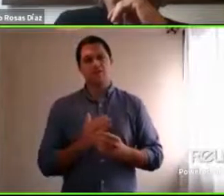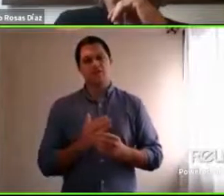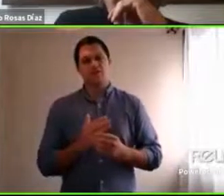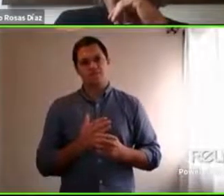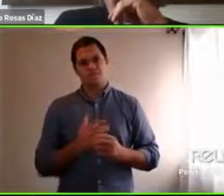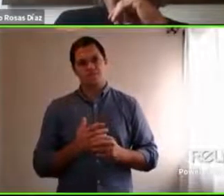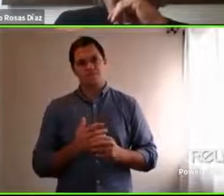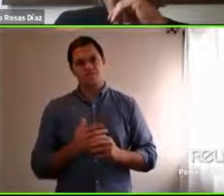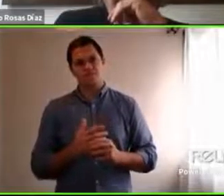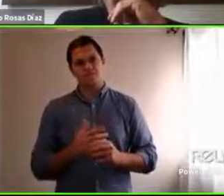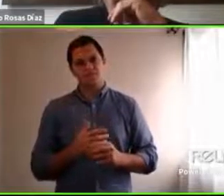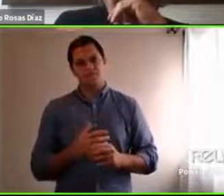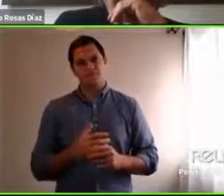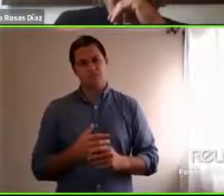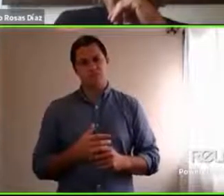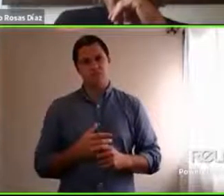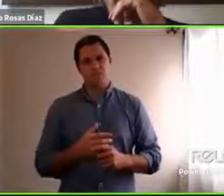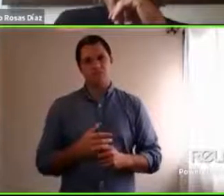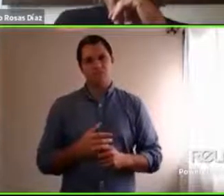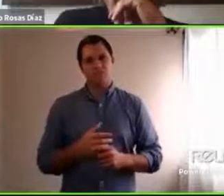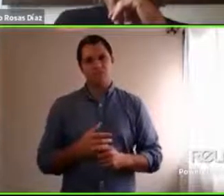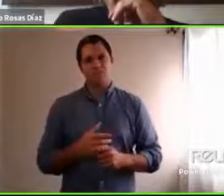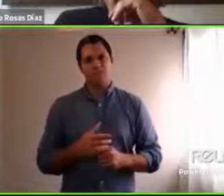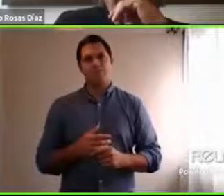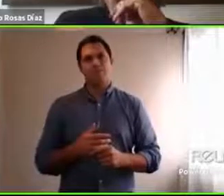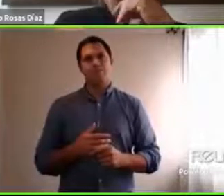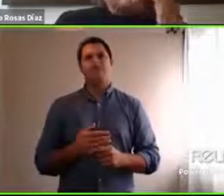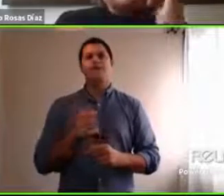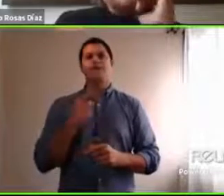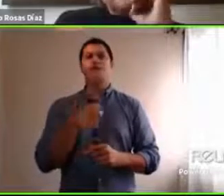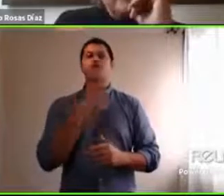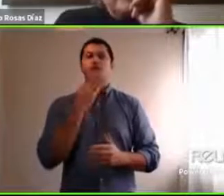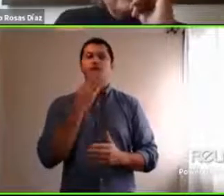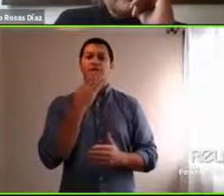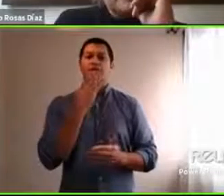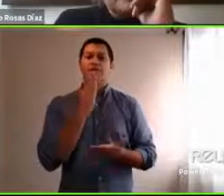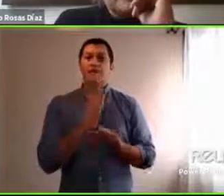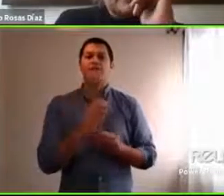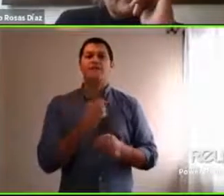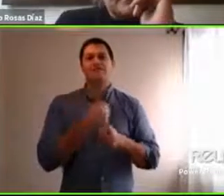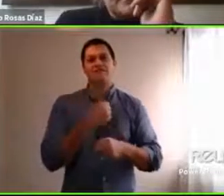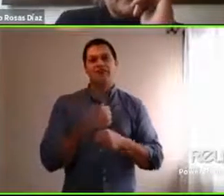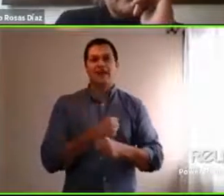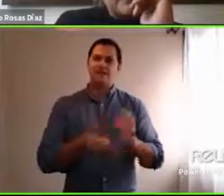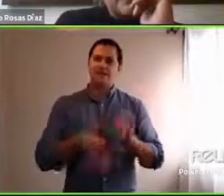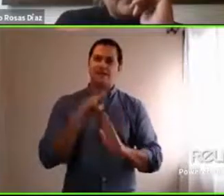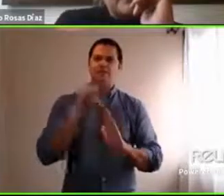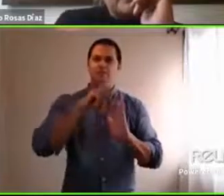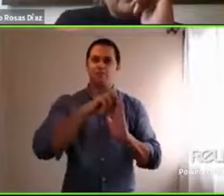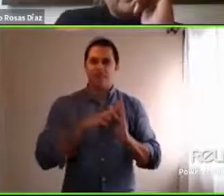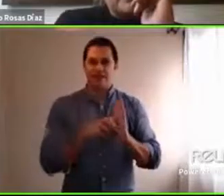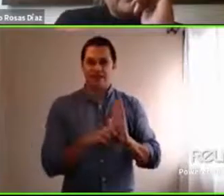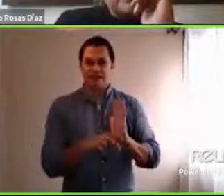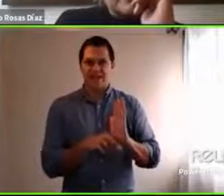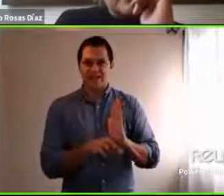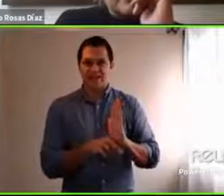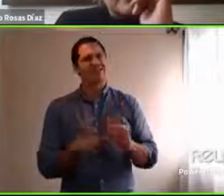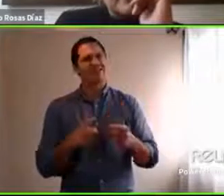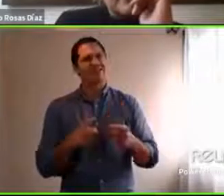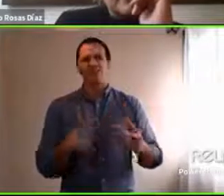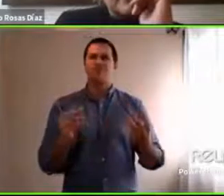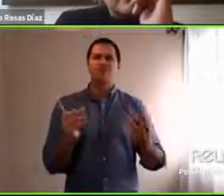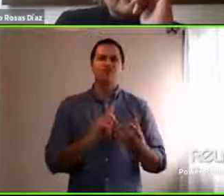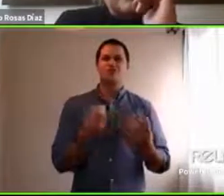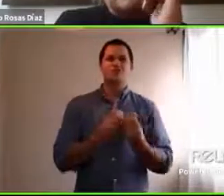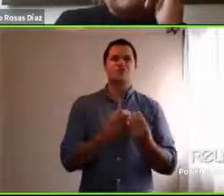forma en que lo iban a dar en las aulas que también hace que se tenga que trabajar más en proyectos más como desde otro lugar involucrando a los